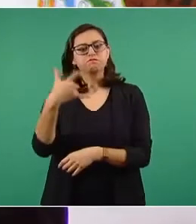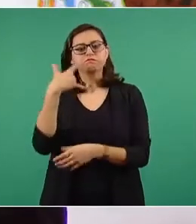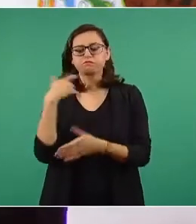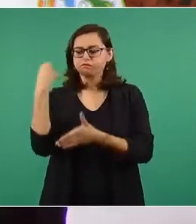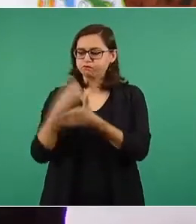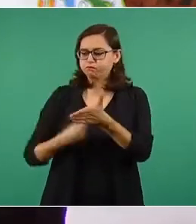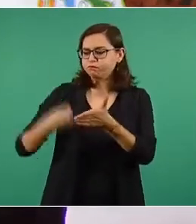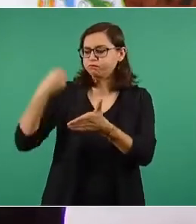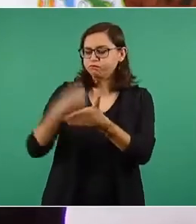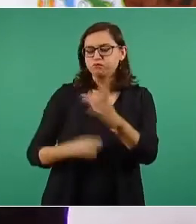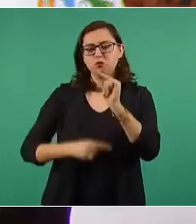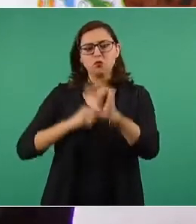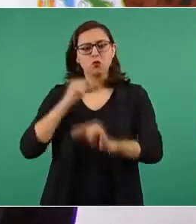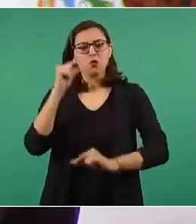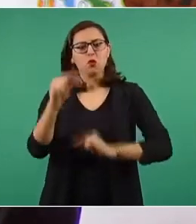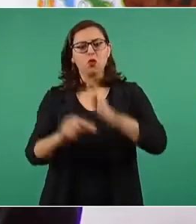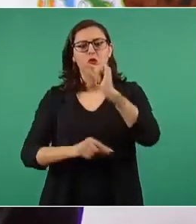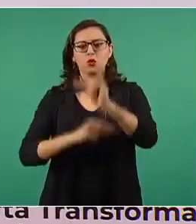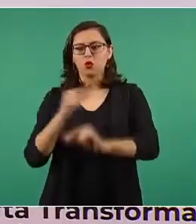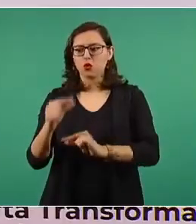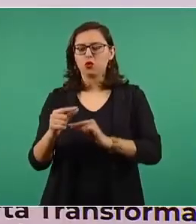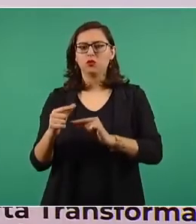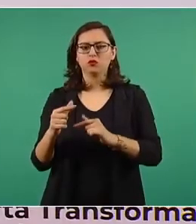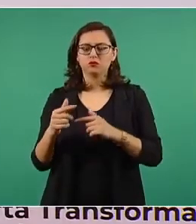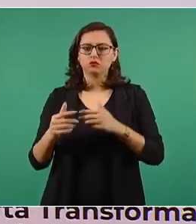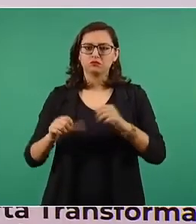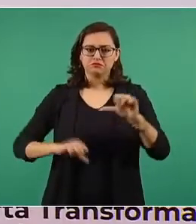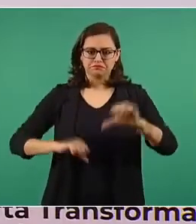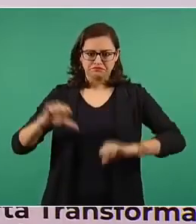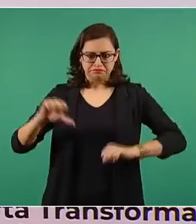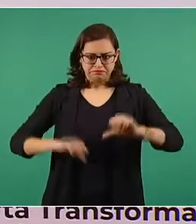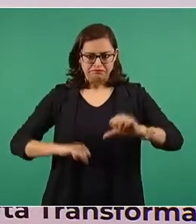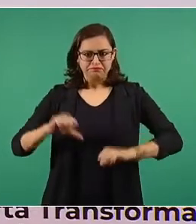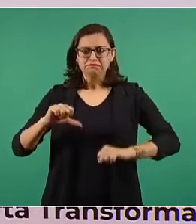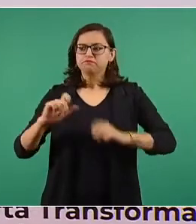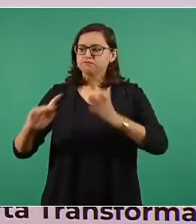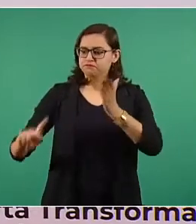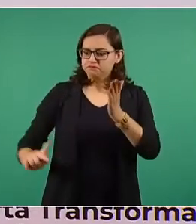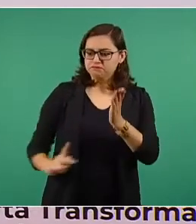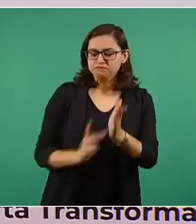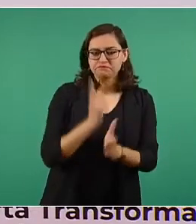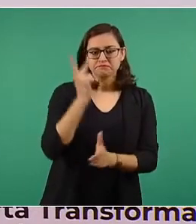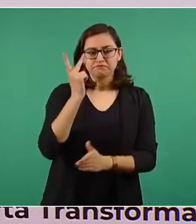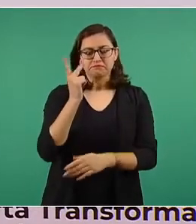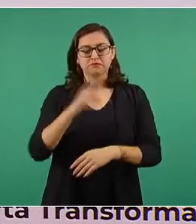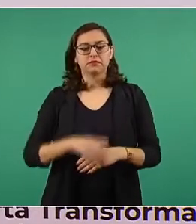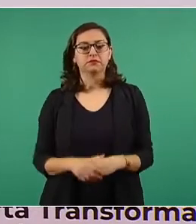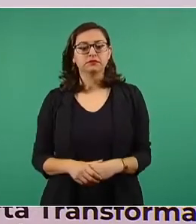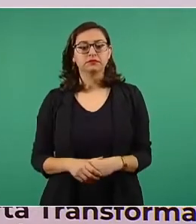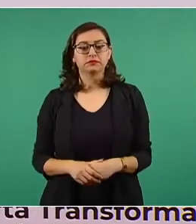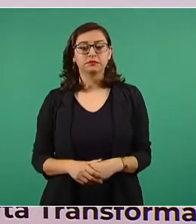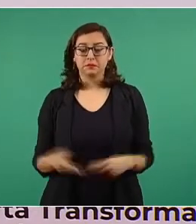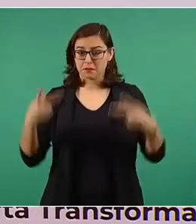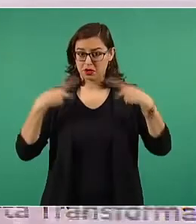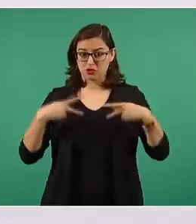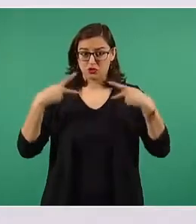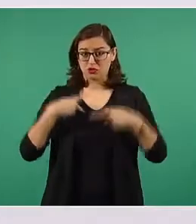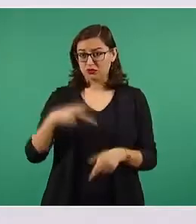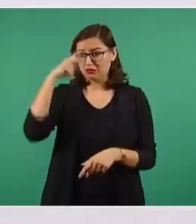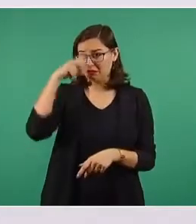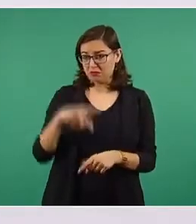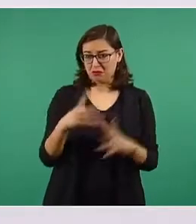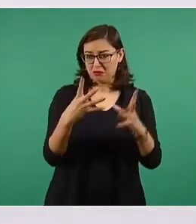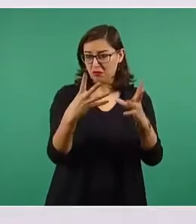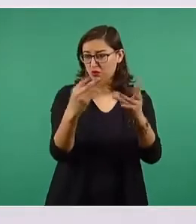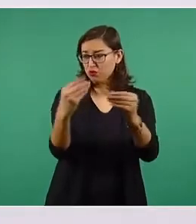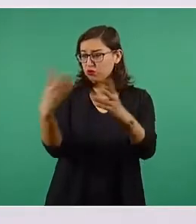Que no se olvide la actitud responsable de muchos mexicanos que se han